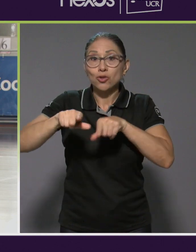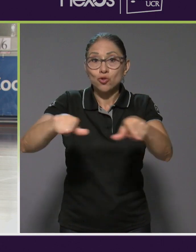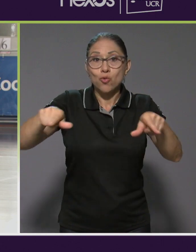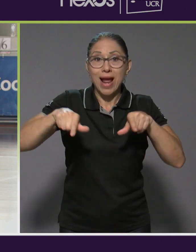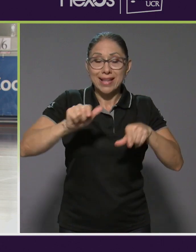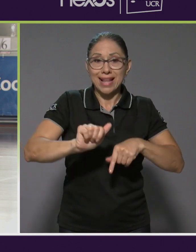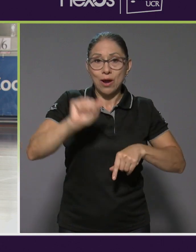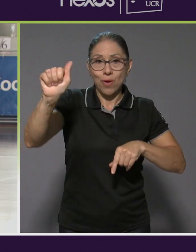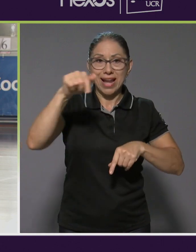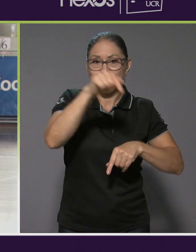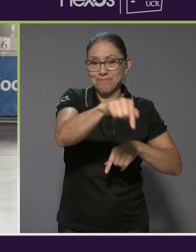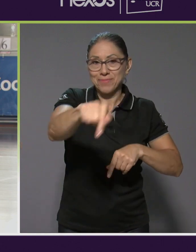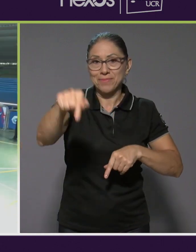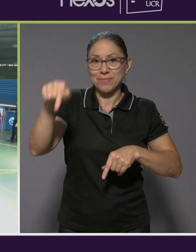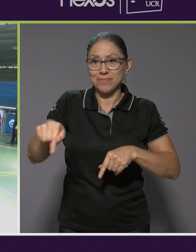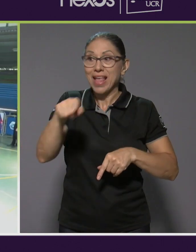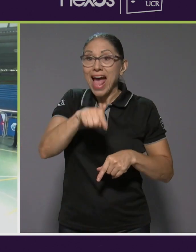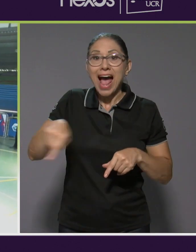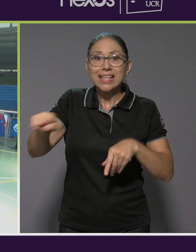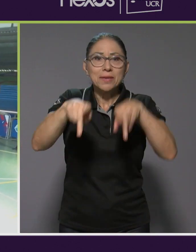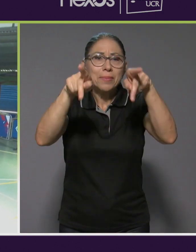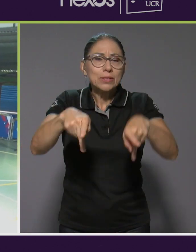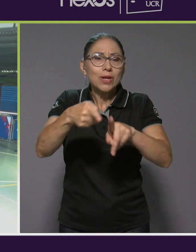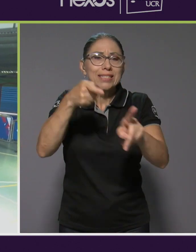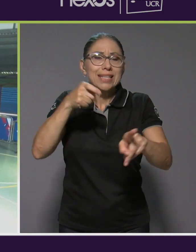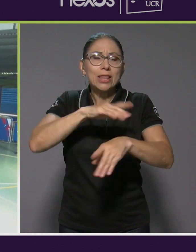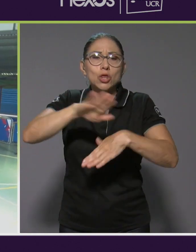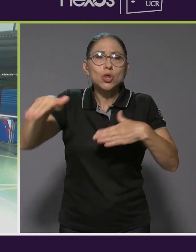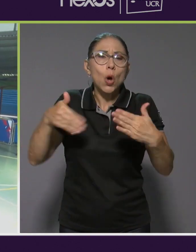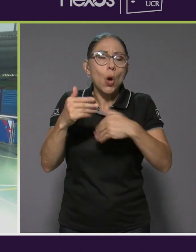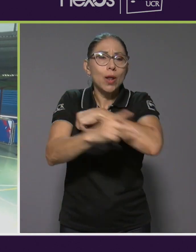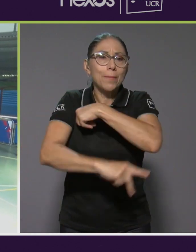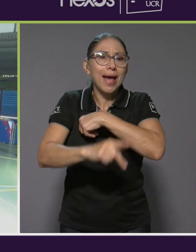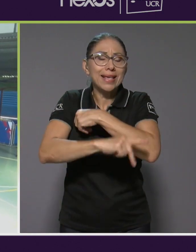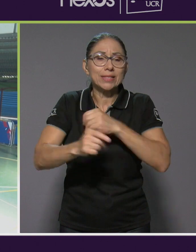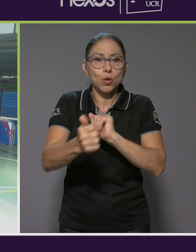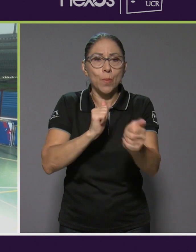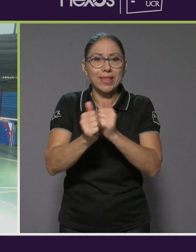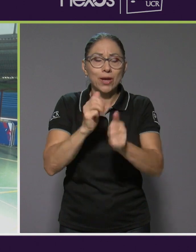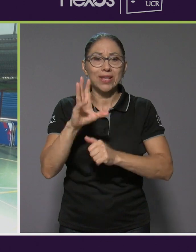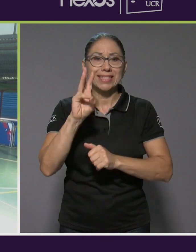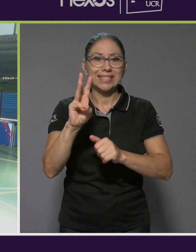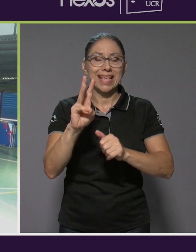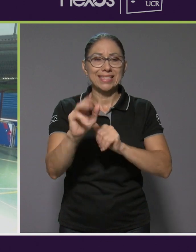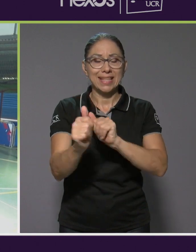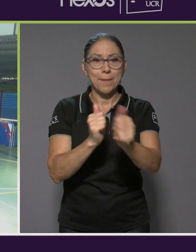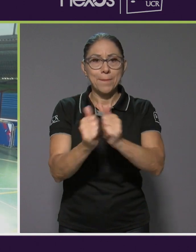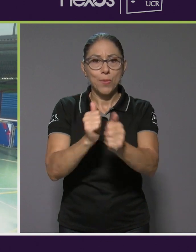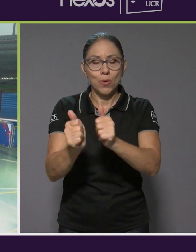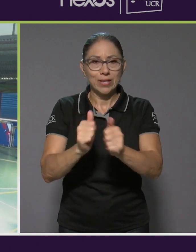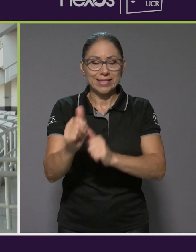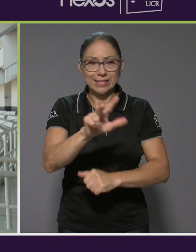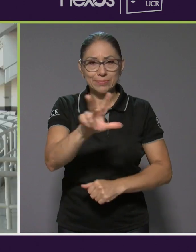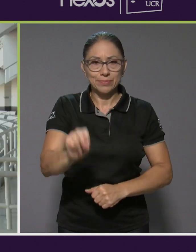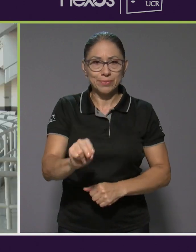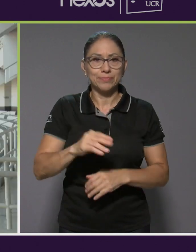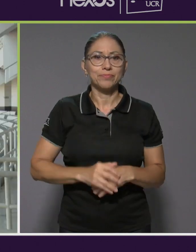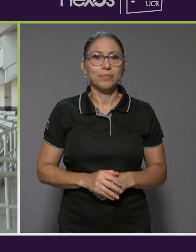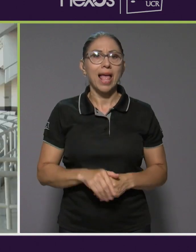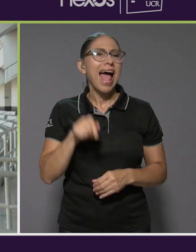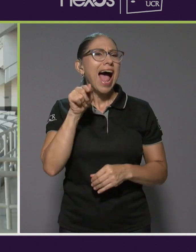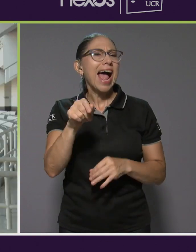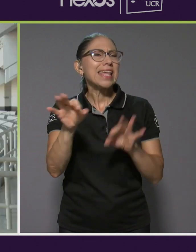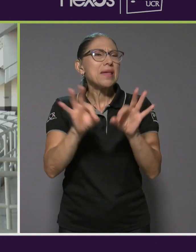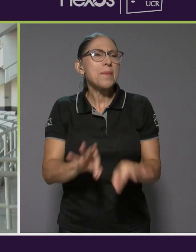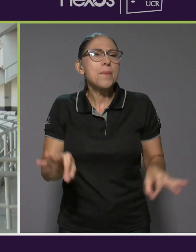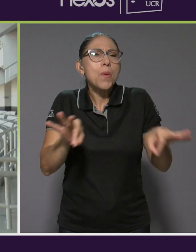Allí, para atletas de todo el país, compitieron en seis disciplinas paradeportivas. El hito ha sido los Juegos